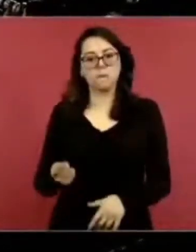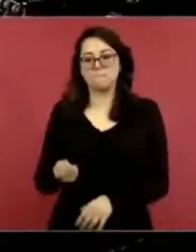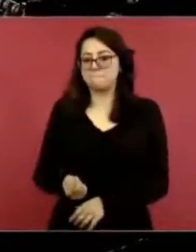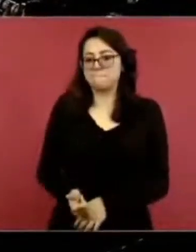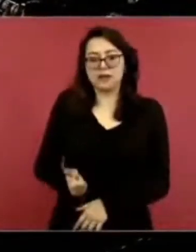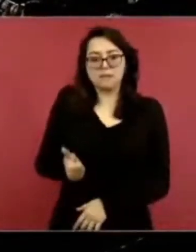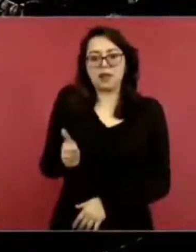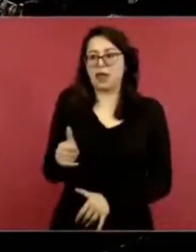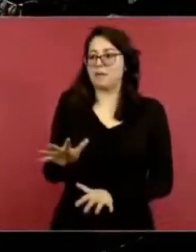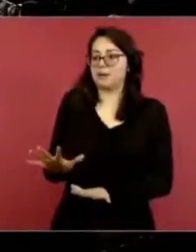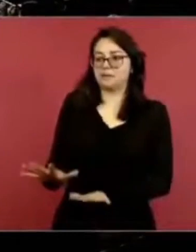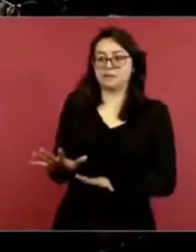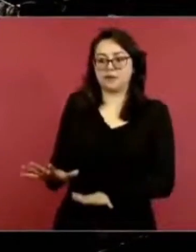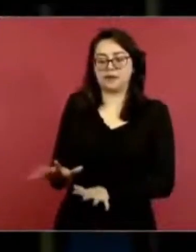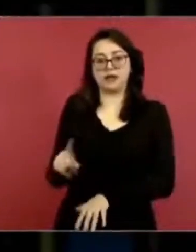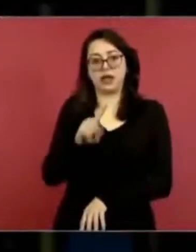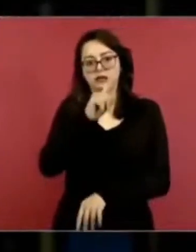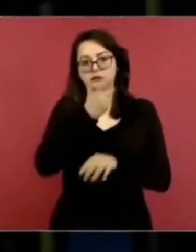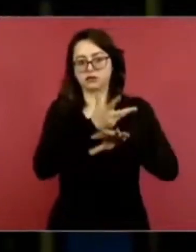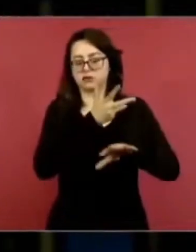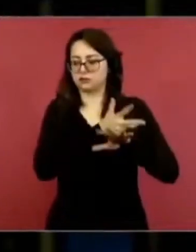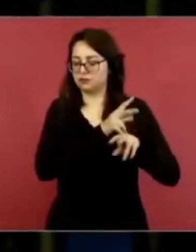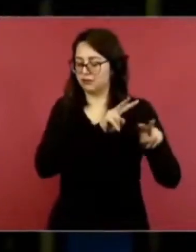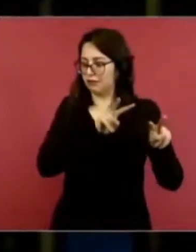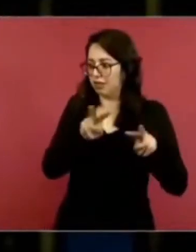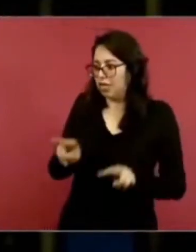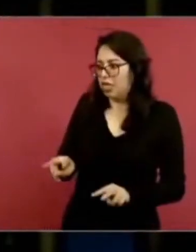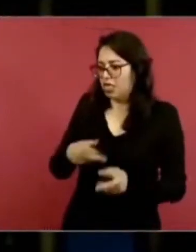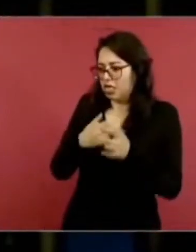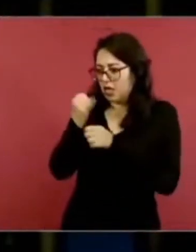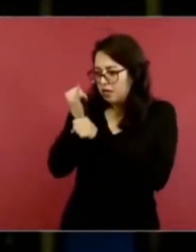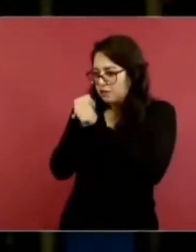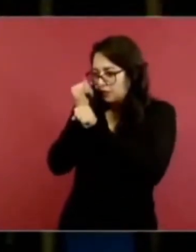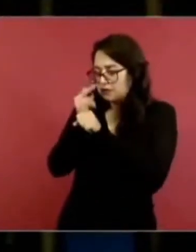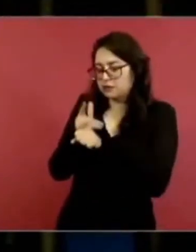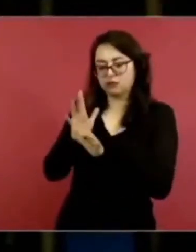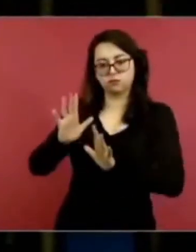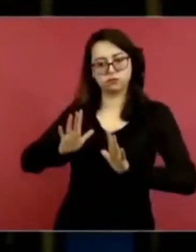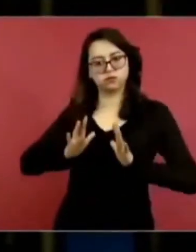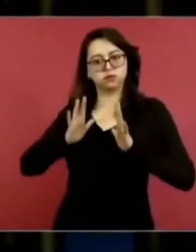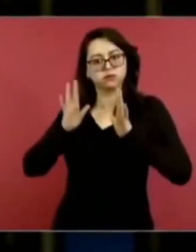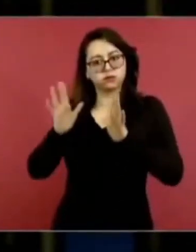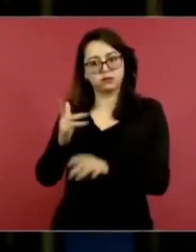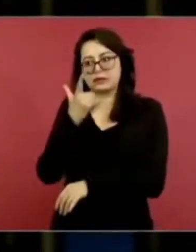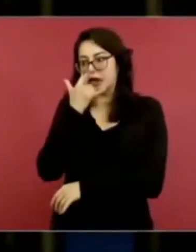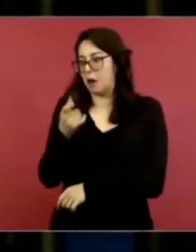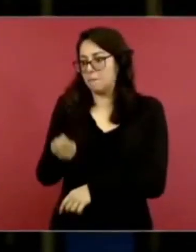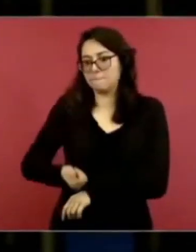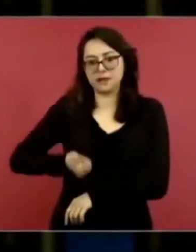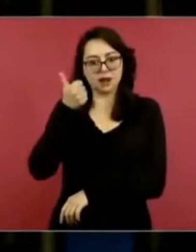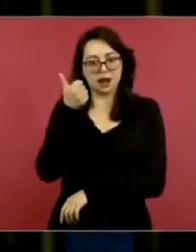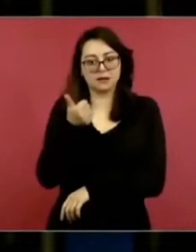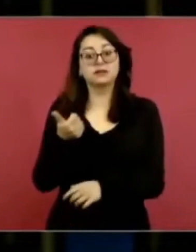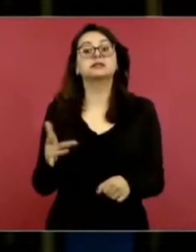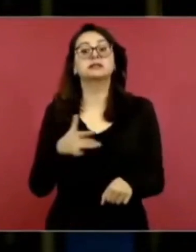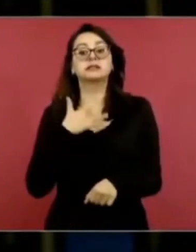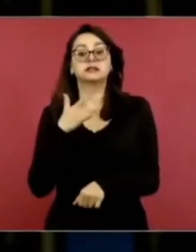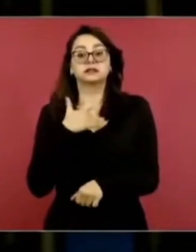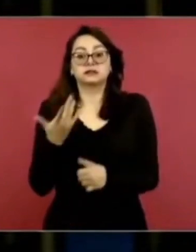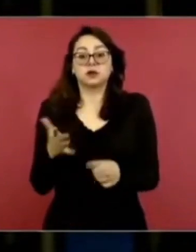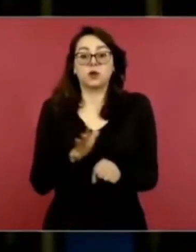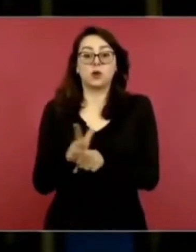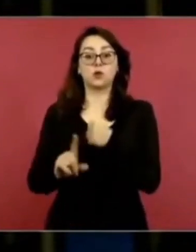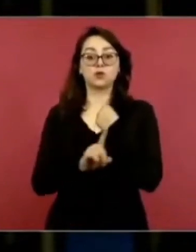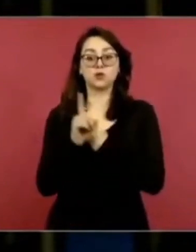en el Centro Nacional de Huracanes de Estados Unidos. ¿Cuáles son las estimaciones de las afectaciones que se prevén? Veíamos imágenes,